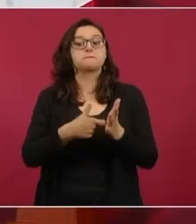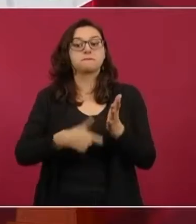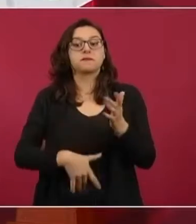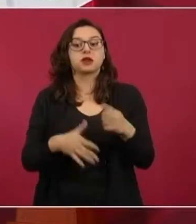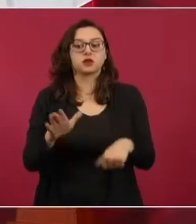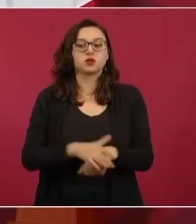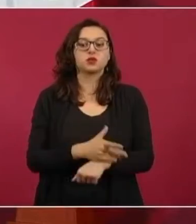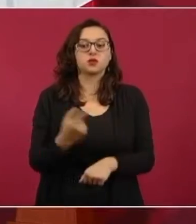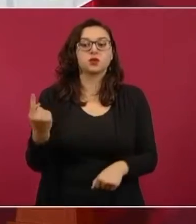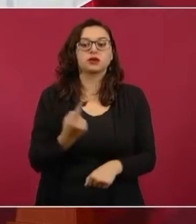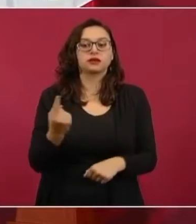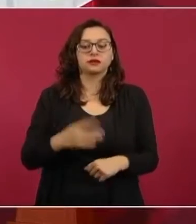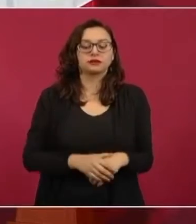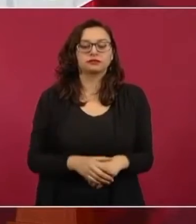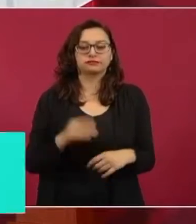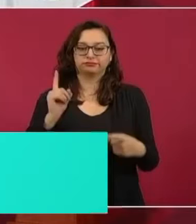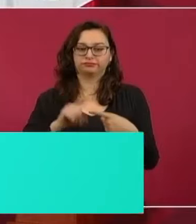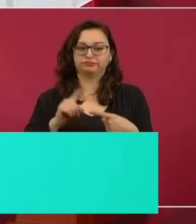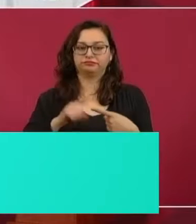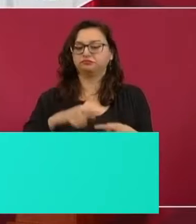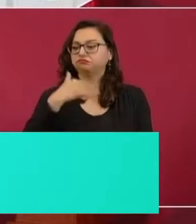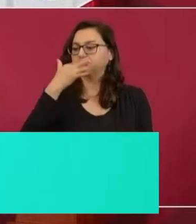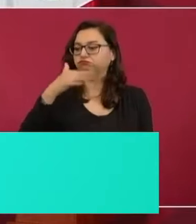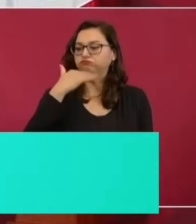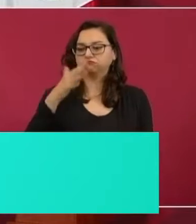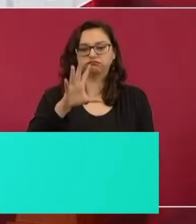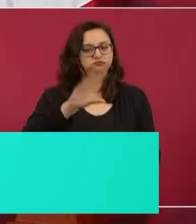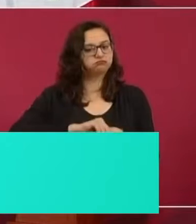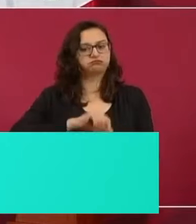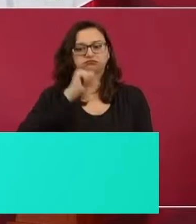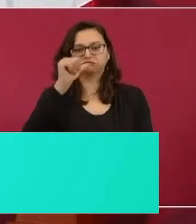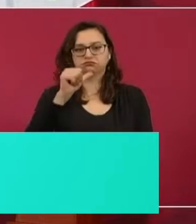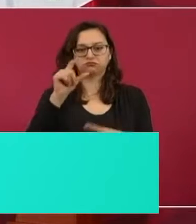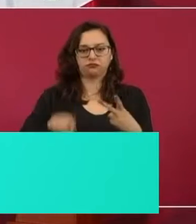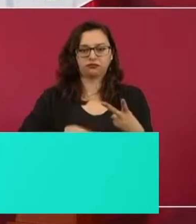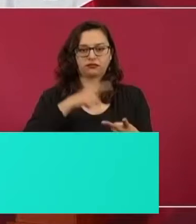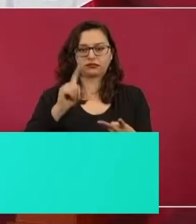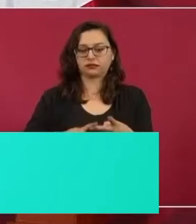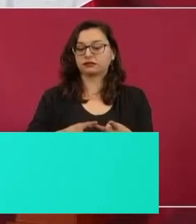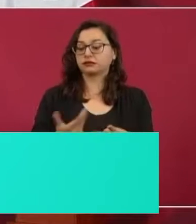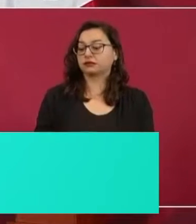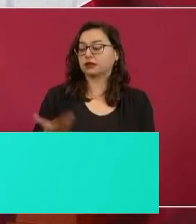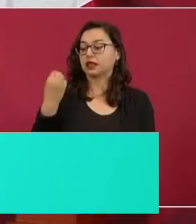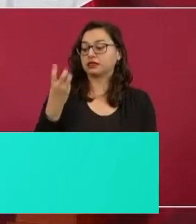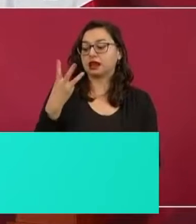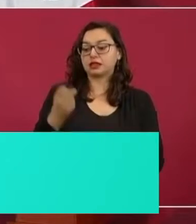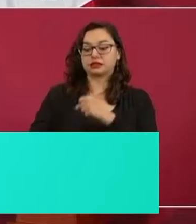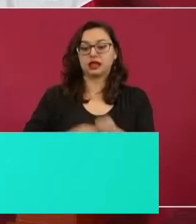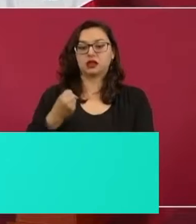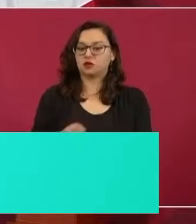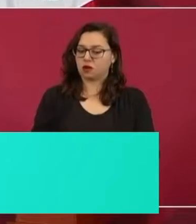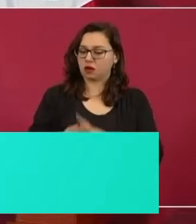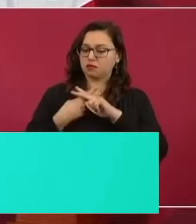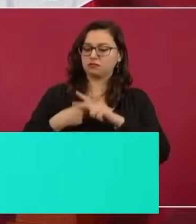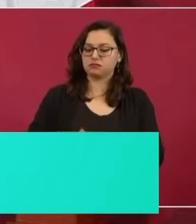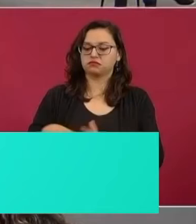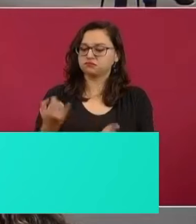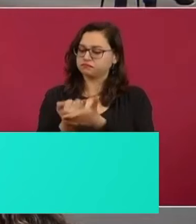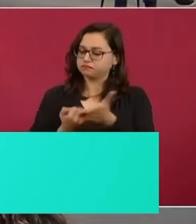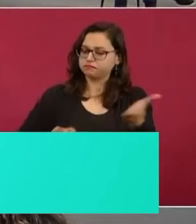Primero, porque no hay corrupción, segundo, porque tomamos decisiones desde el principio y estamos